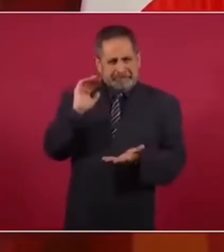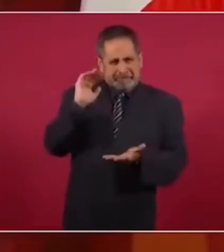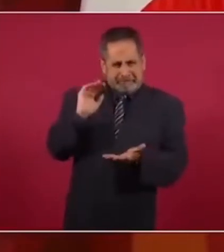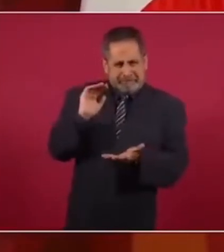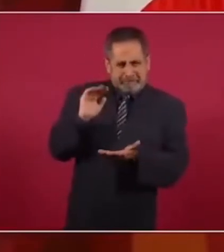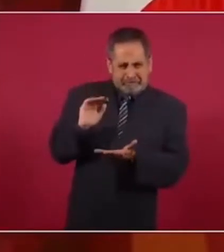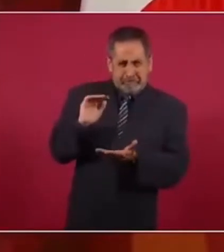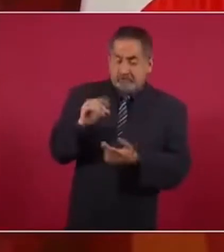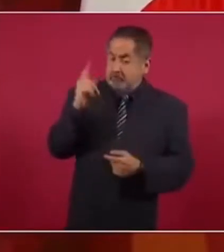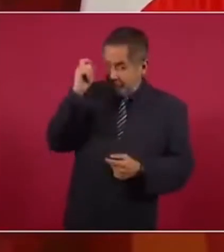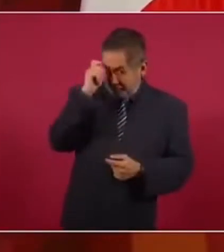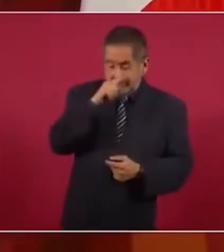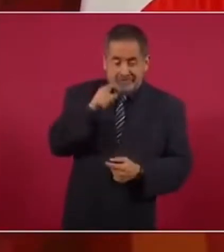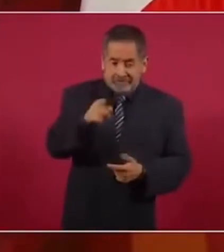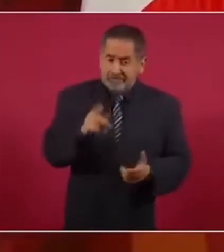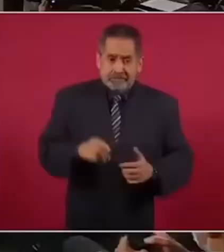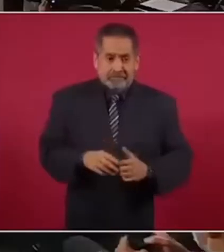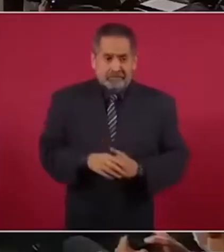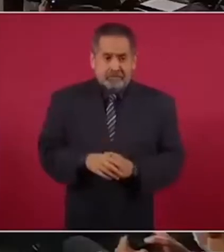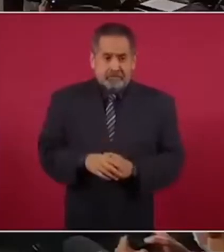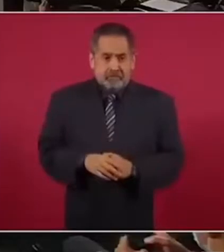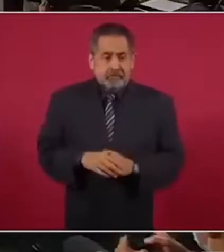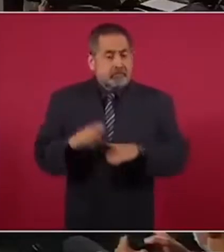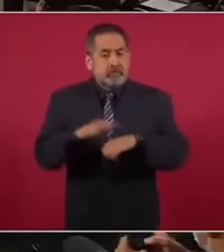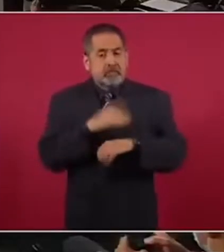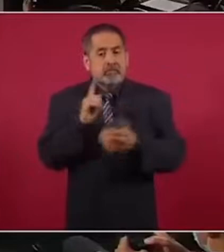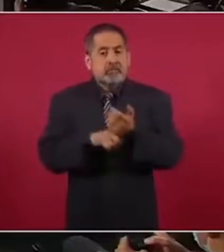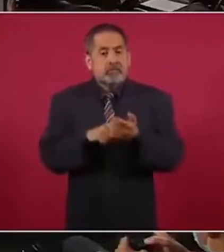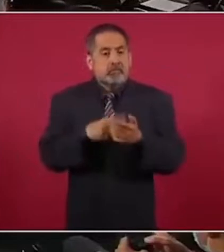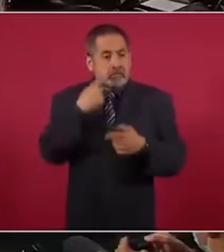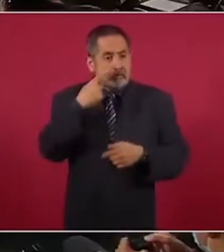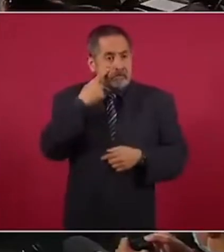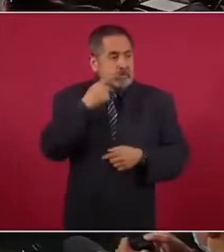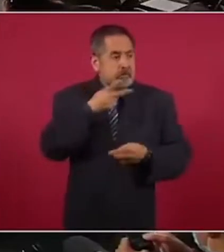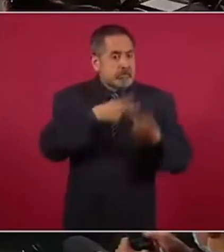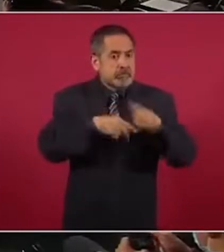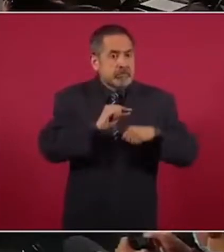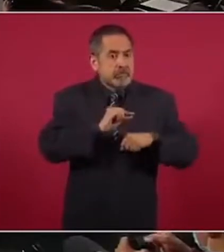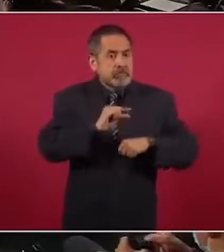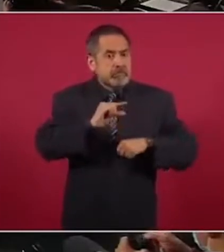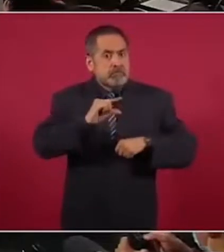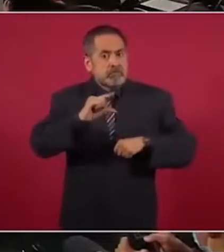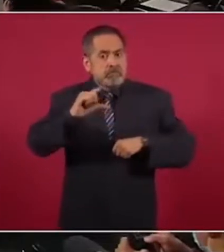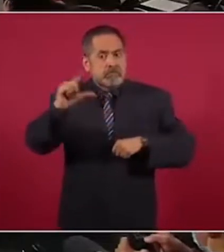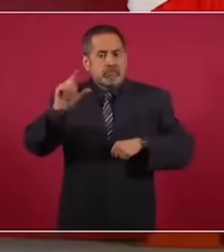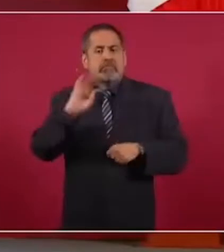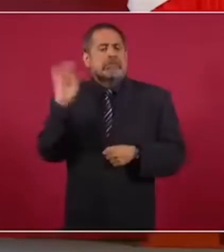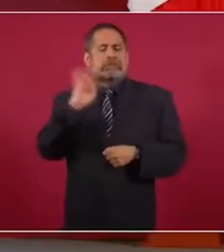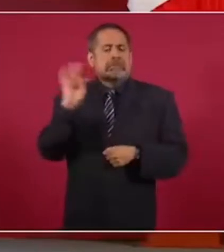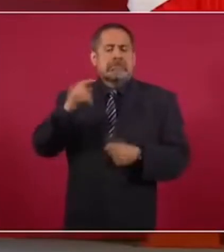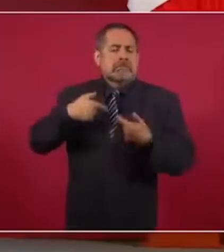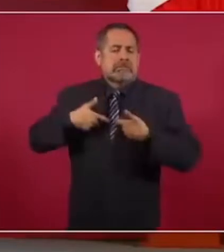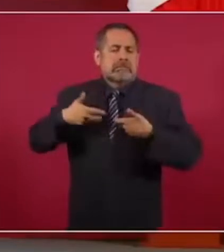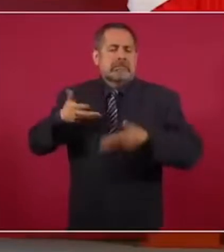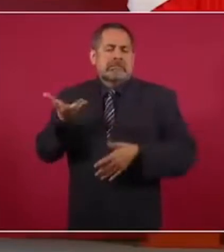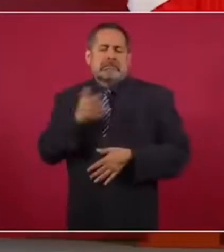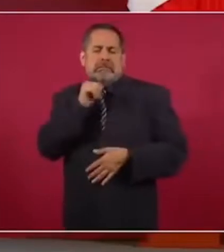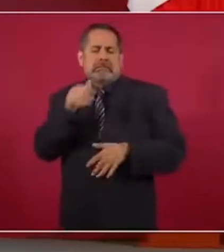porque la tendencia, si no hubiésemos hecho nada,